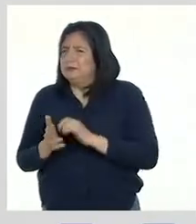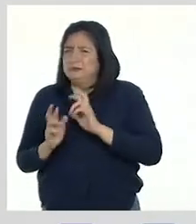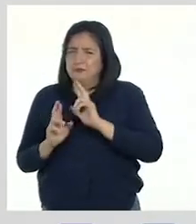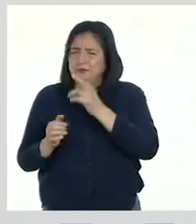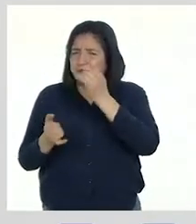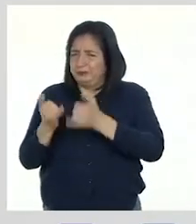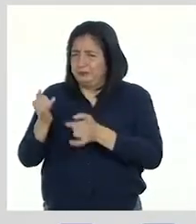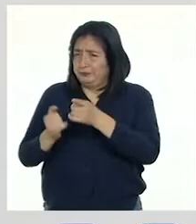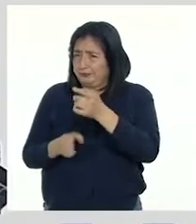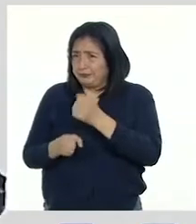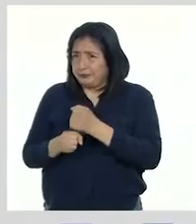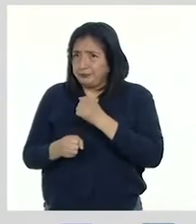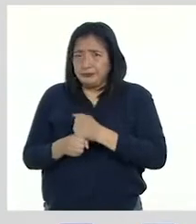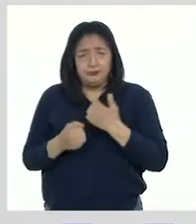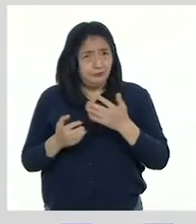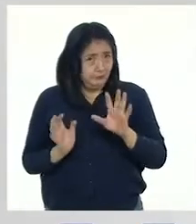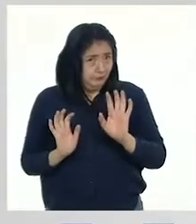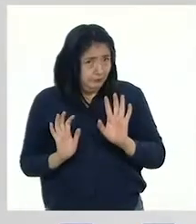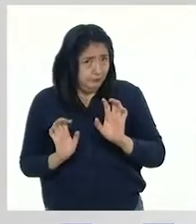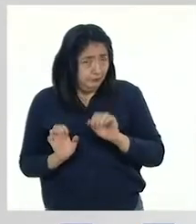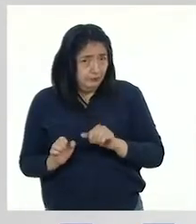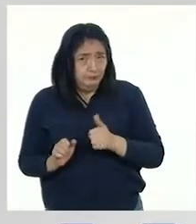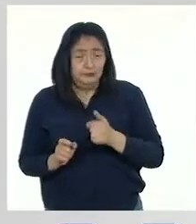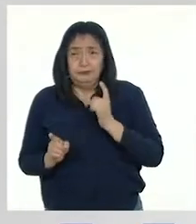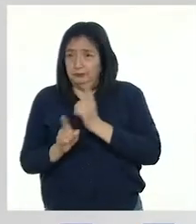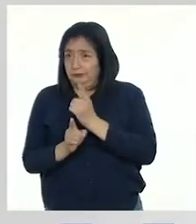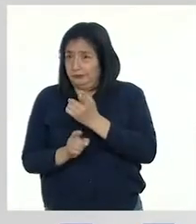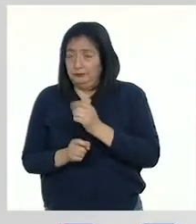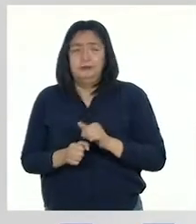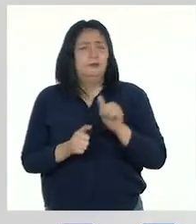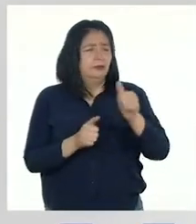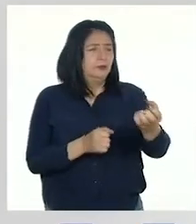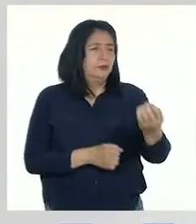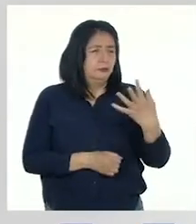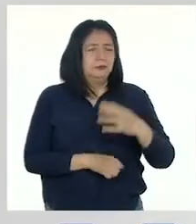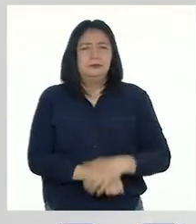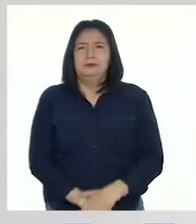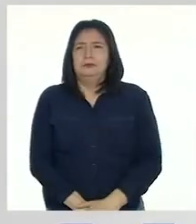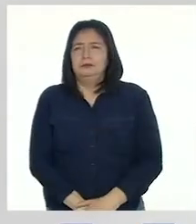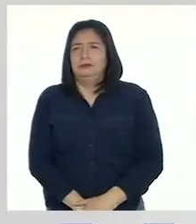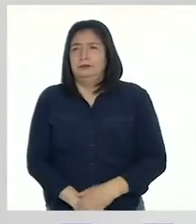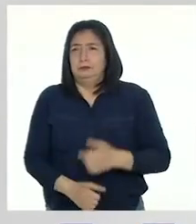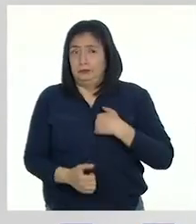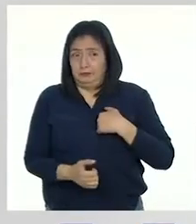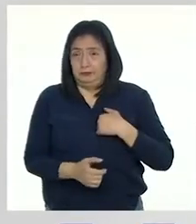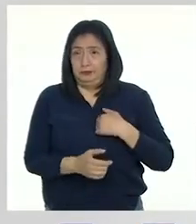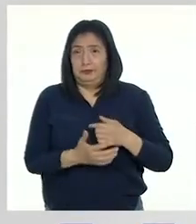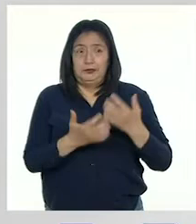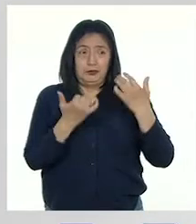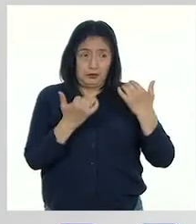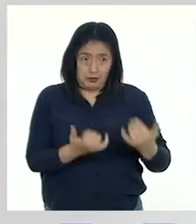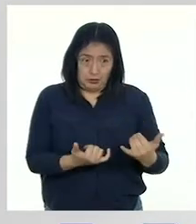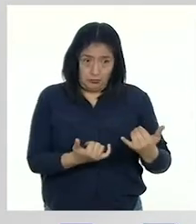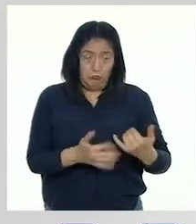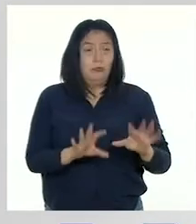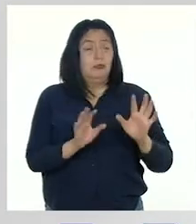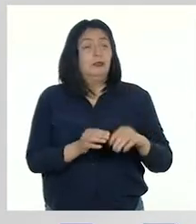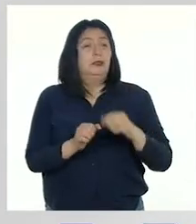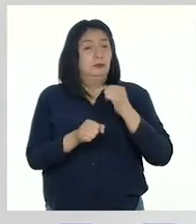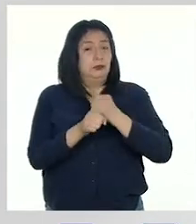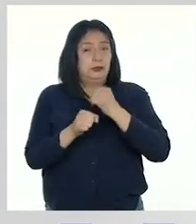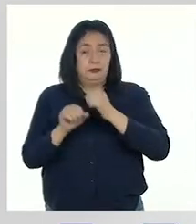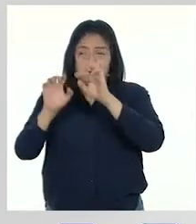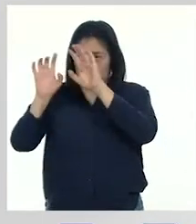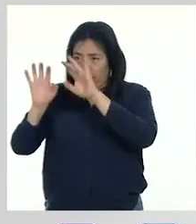resultado final de su trabajo fue como se esperaba. Vamos a ver qué nos dijo. Mi producto ahora tiene las características